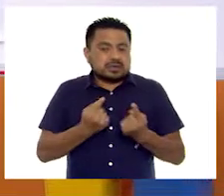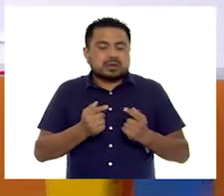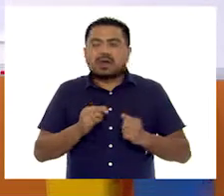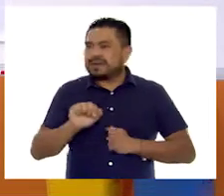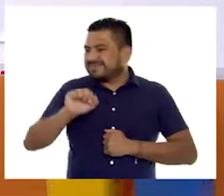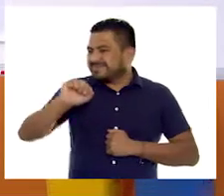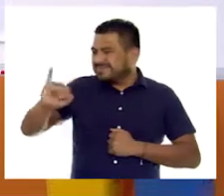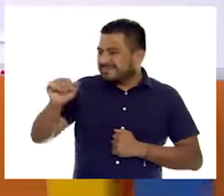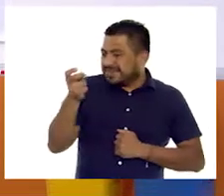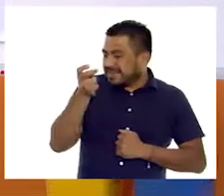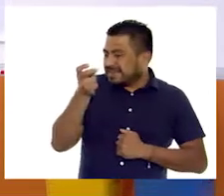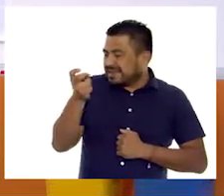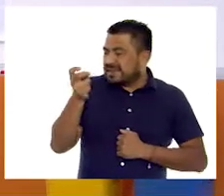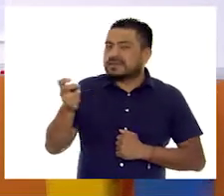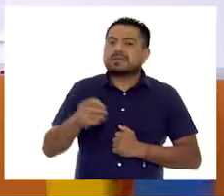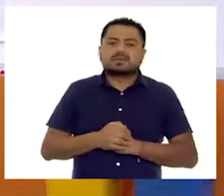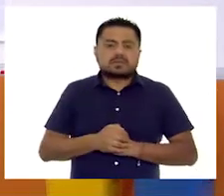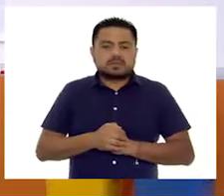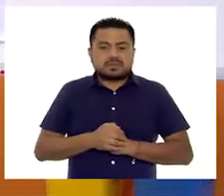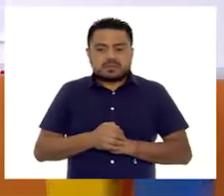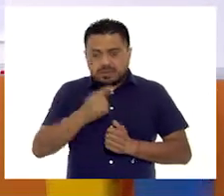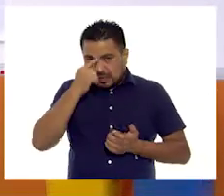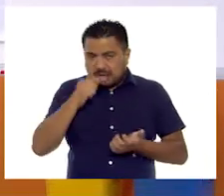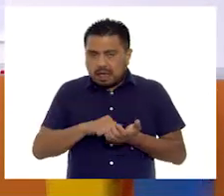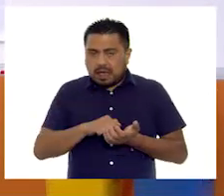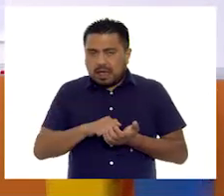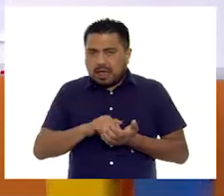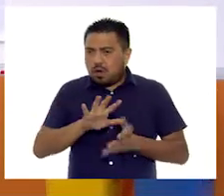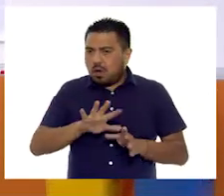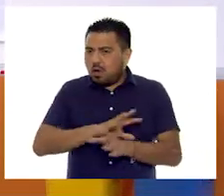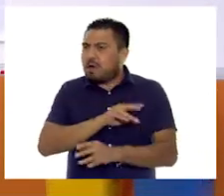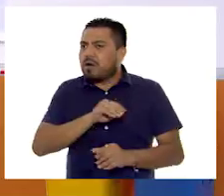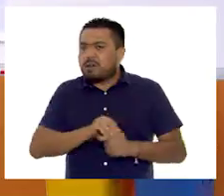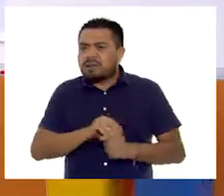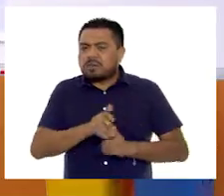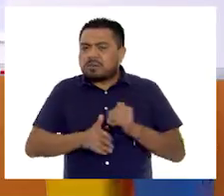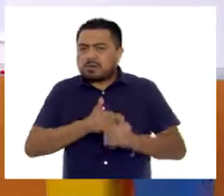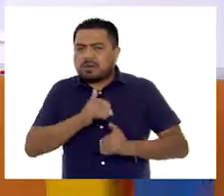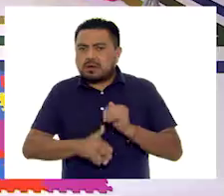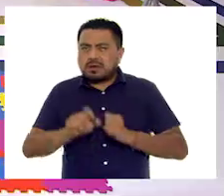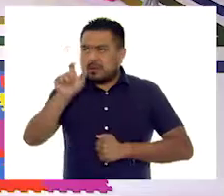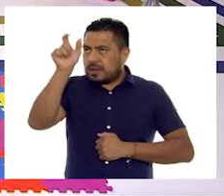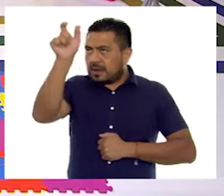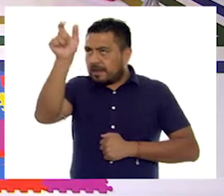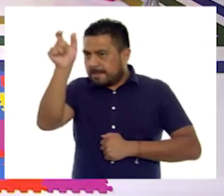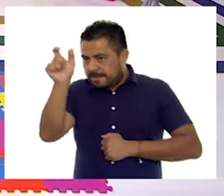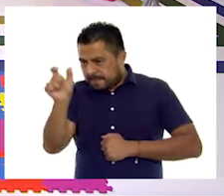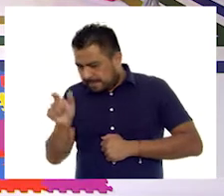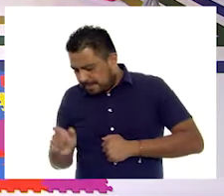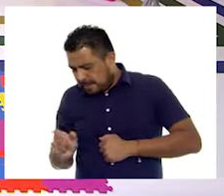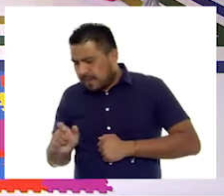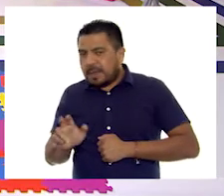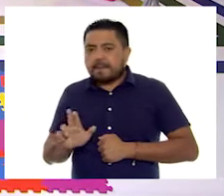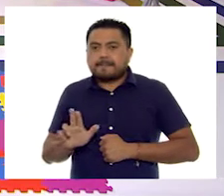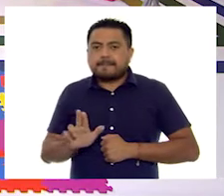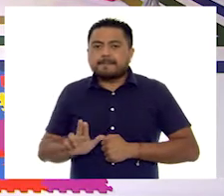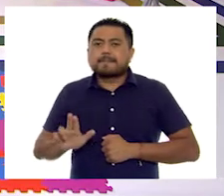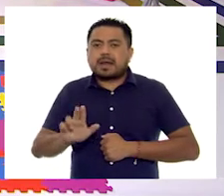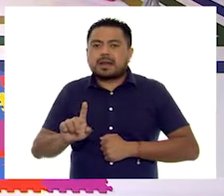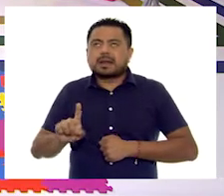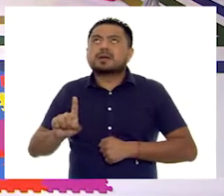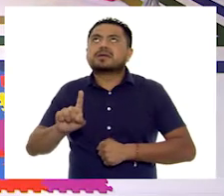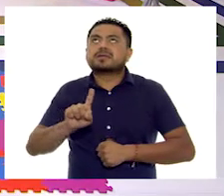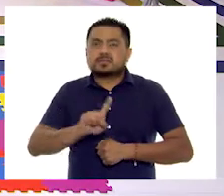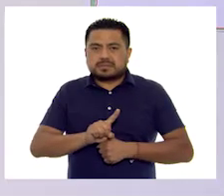niñas. Exactamente. Creo que entonces ya quedó completa nuestra columna del día martes.